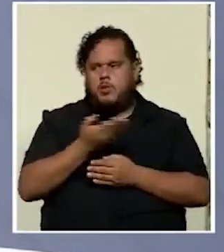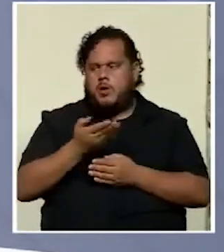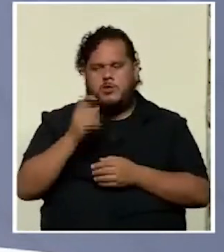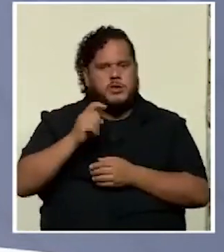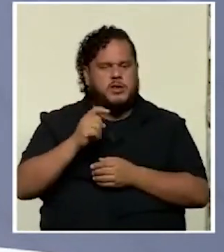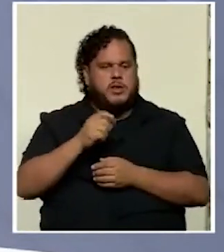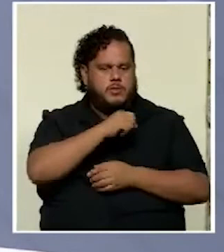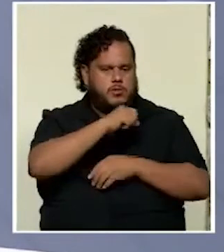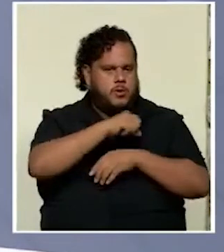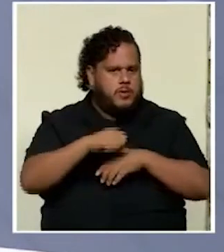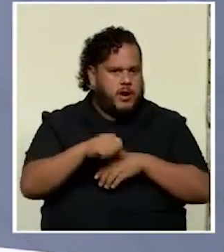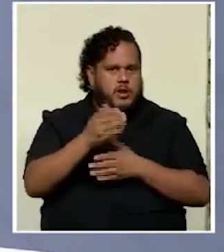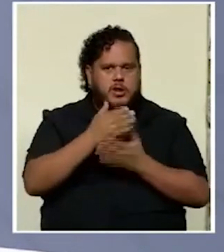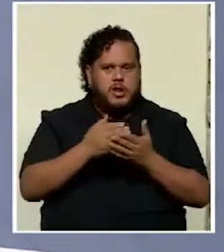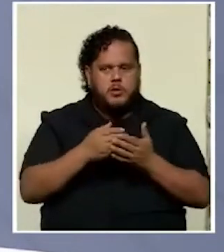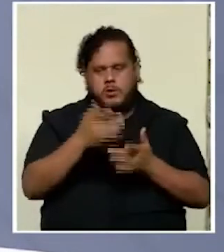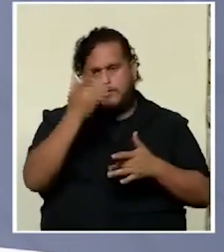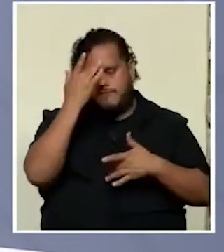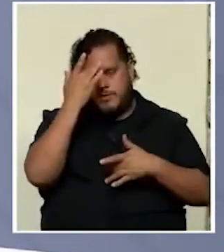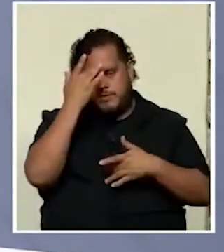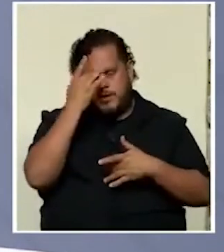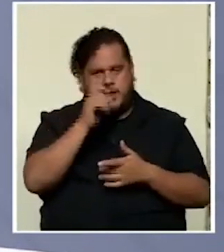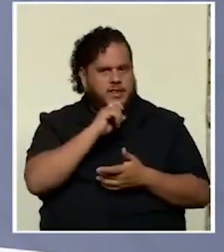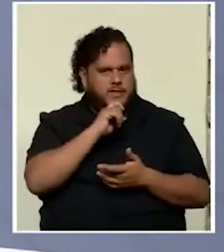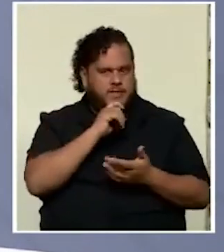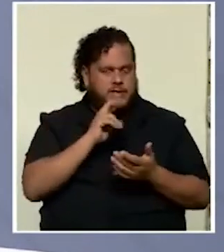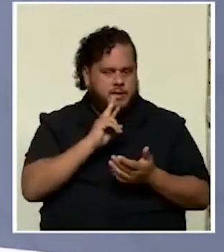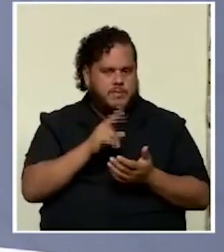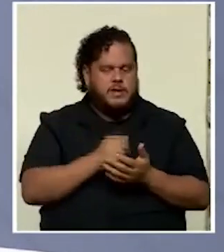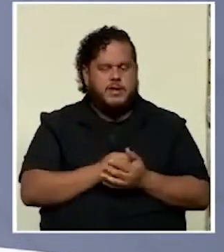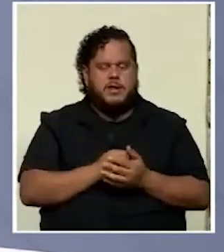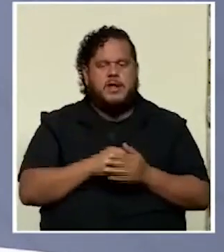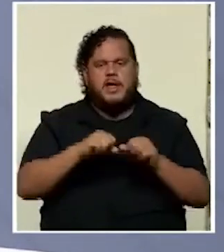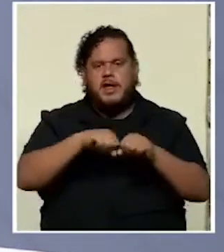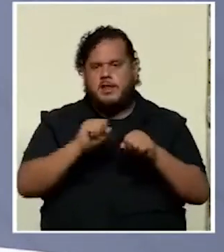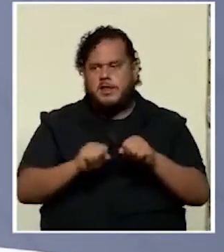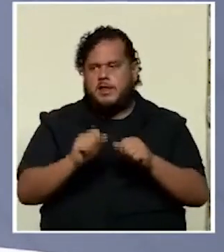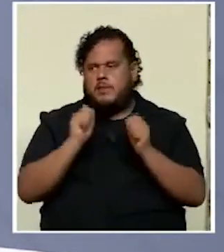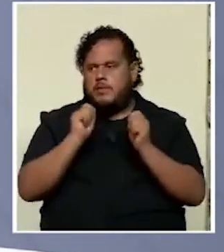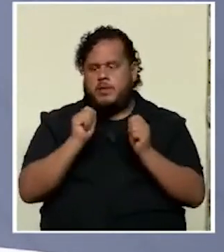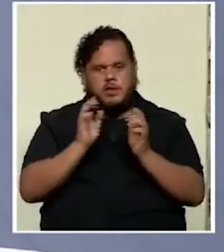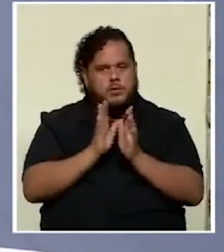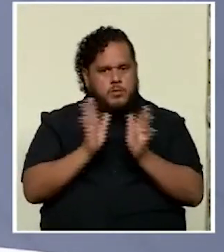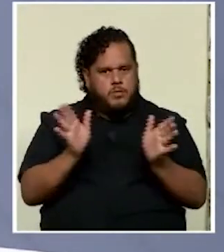una enfermedad compleja ¿verdad? el sistema educativo público